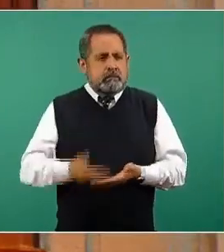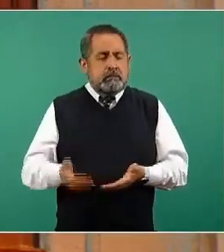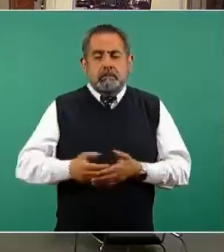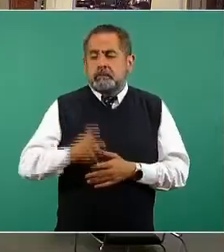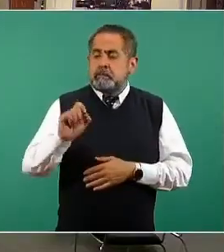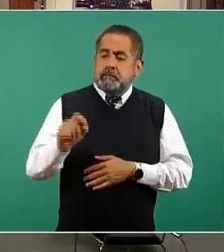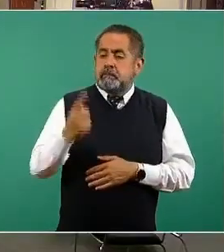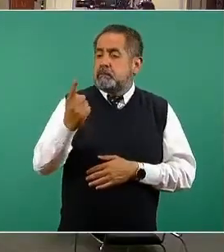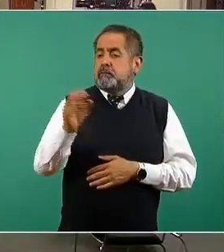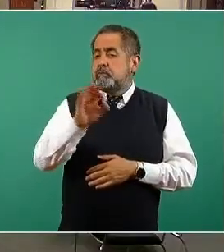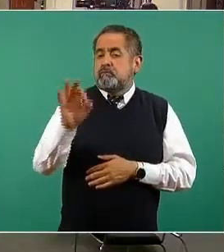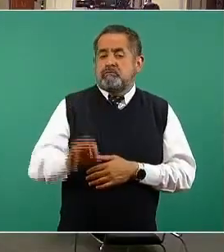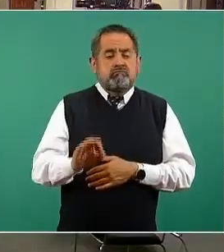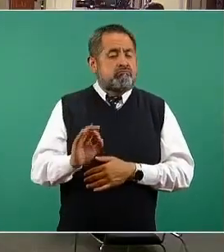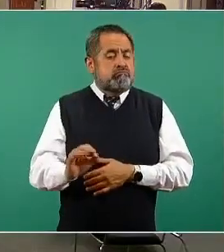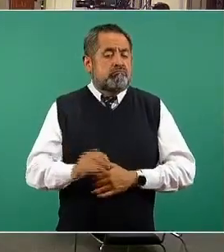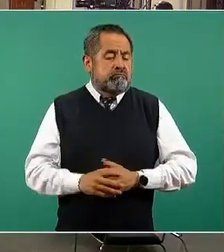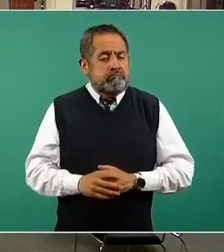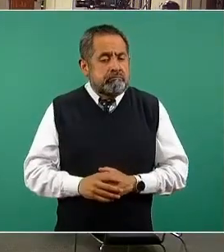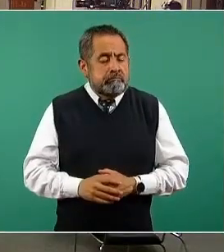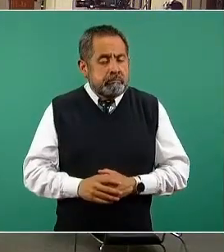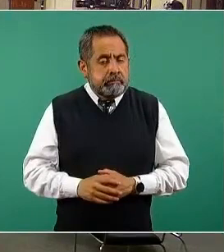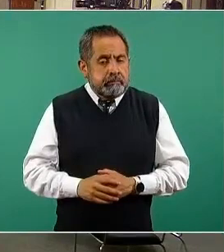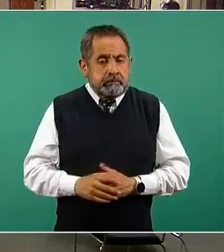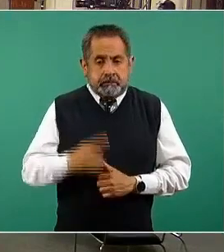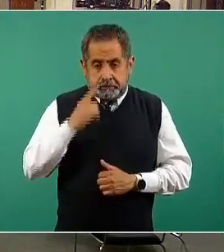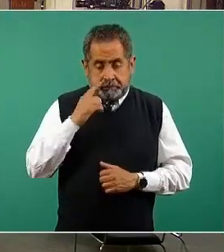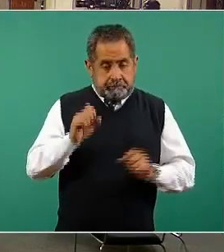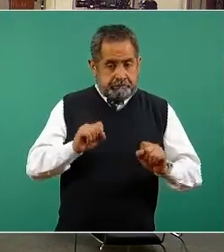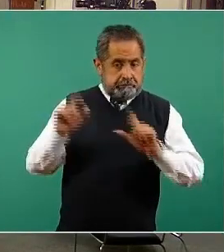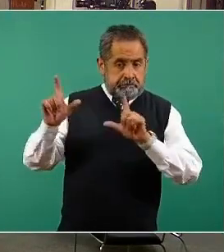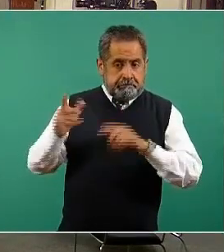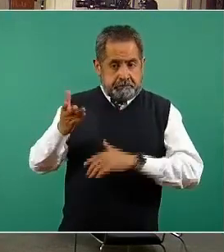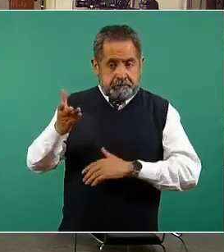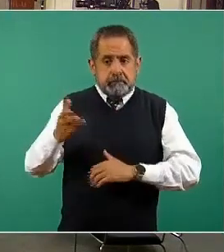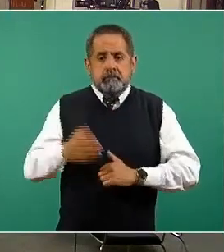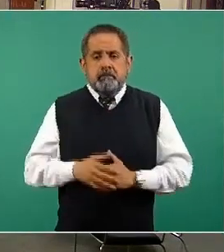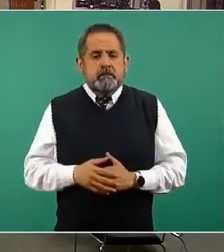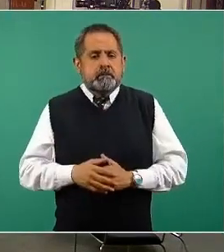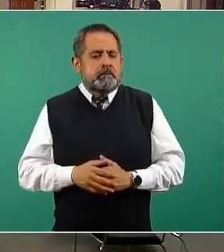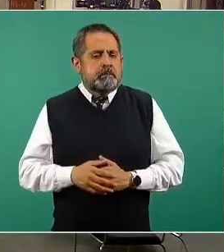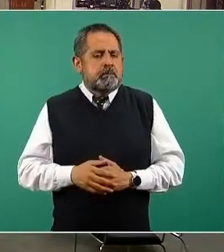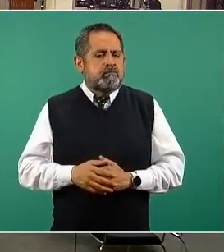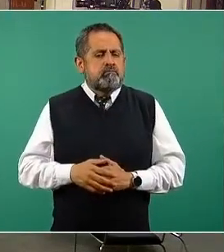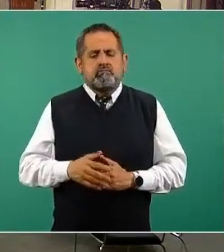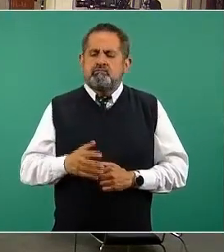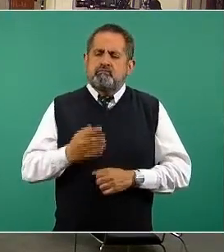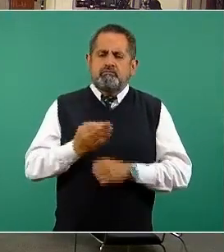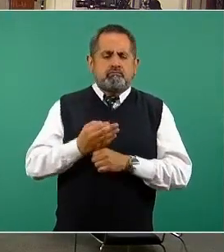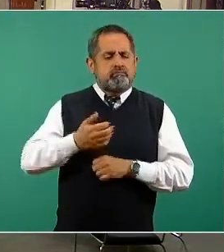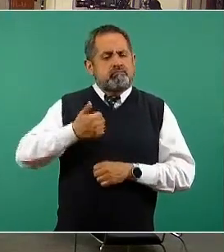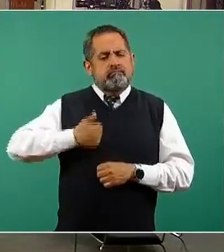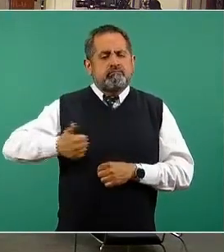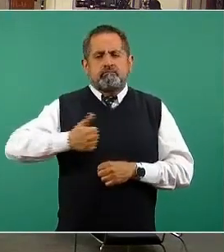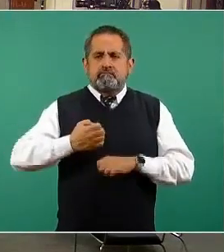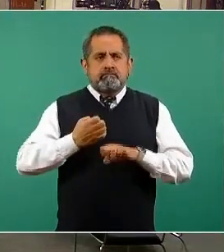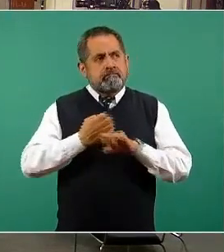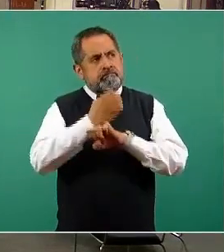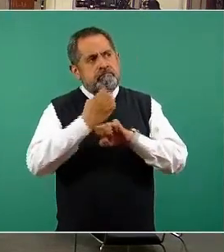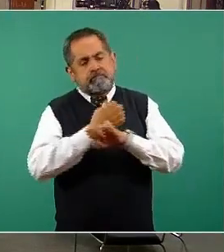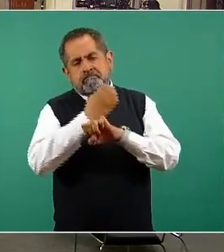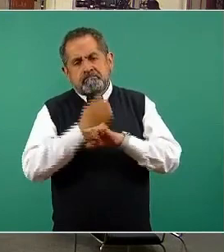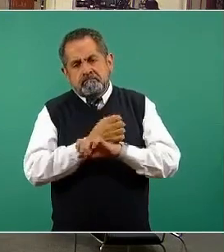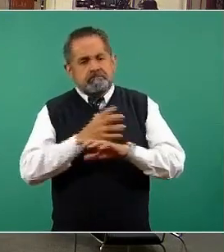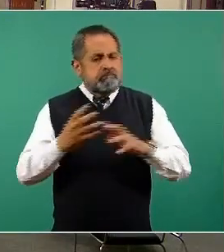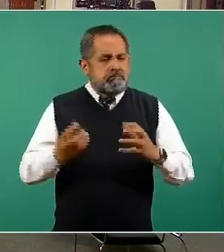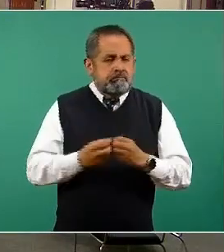para el día de hoy. Si vemos en la siguiente diapositiva, actualizamos ya para cada entidad federativa cuál